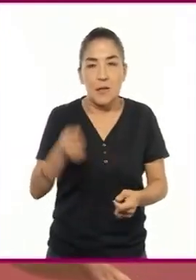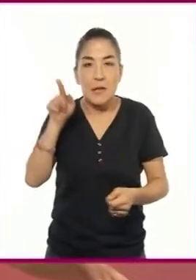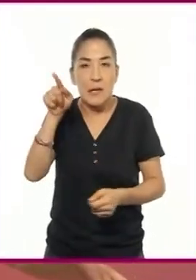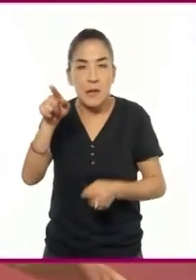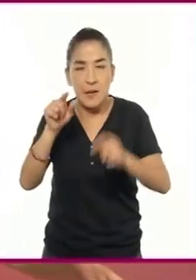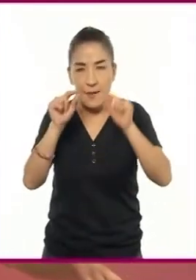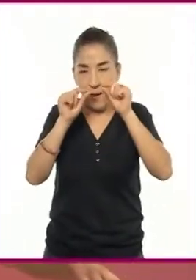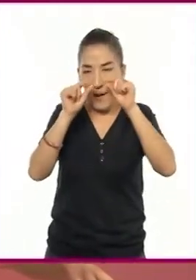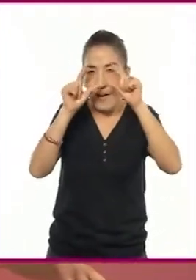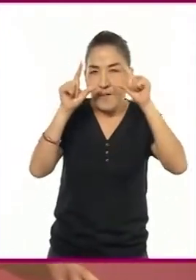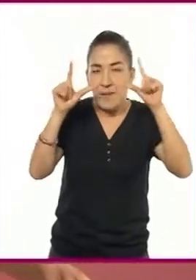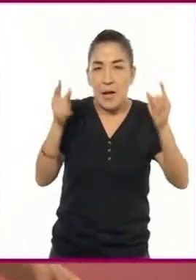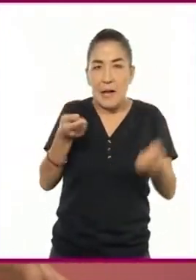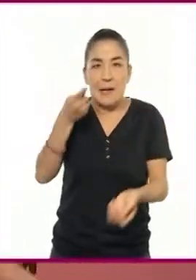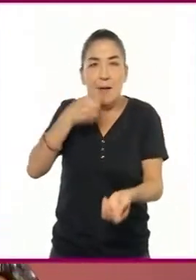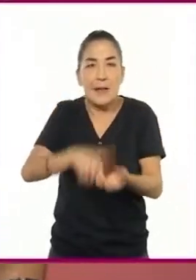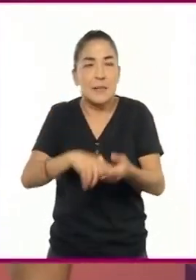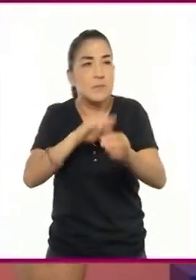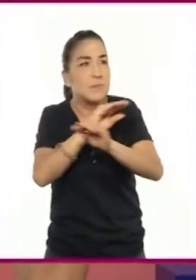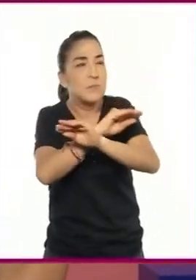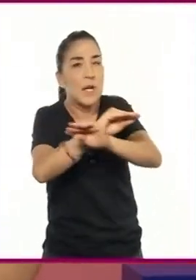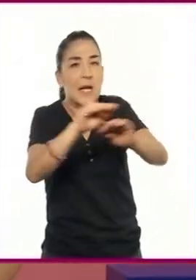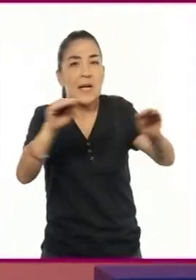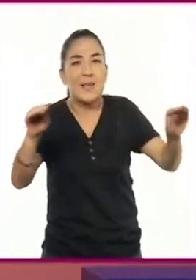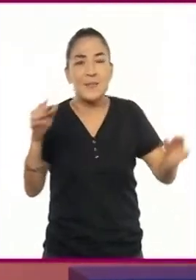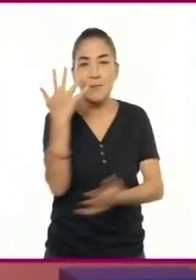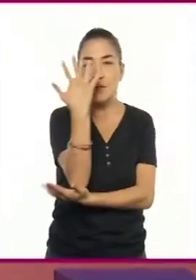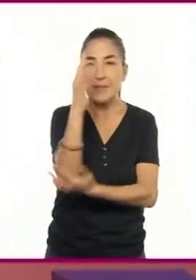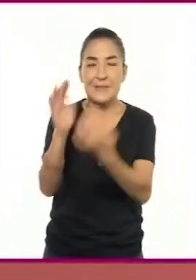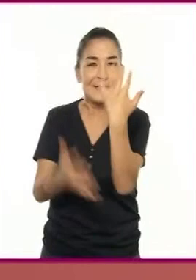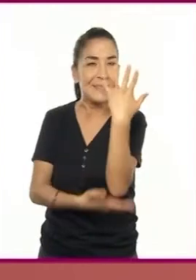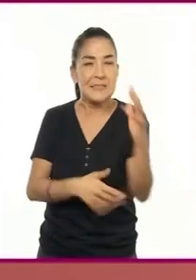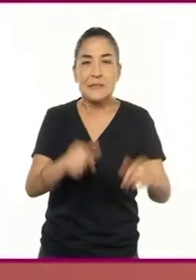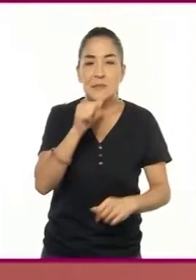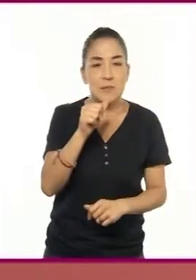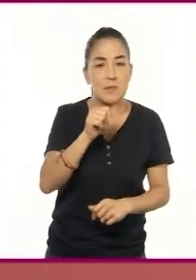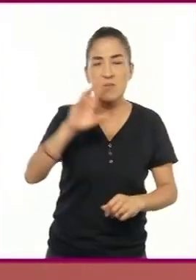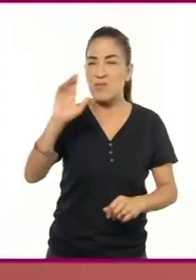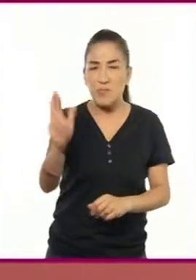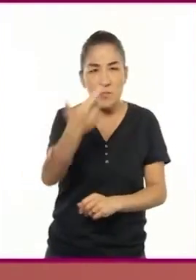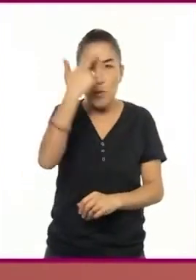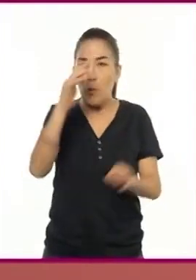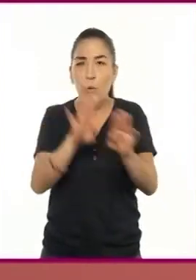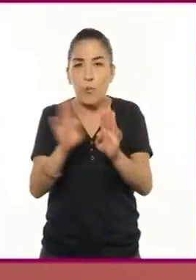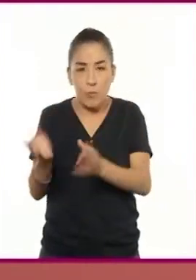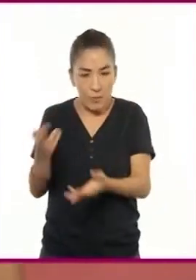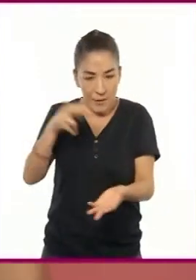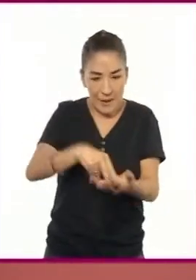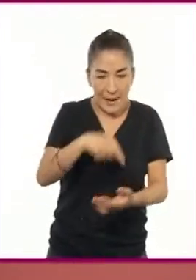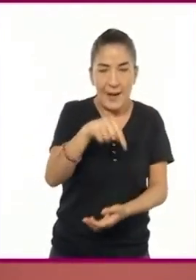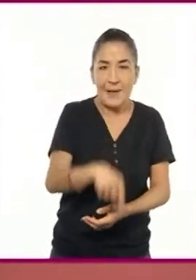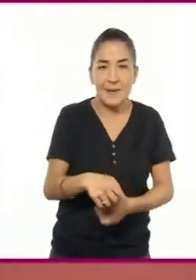los ojos, estaba en medio de un bosque desconocido, no recordaba cómo había llegado ahí.